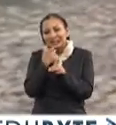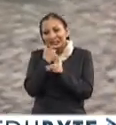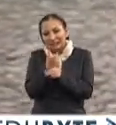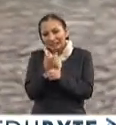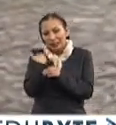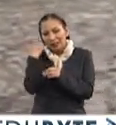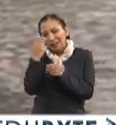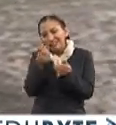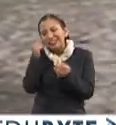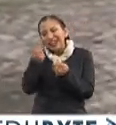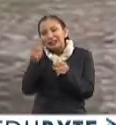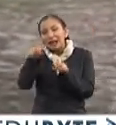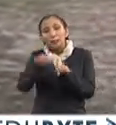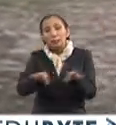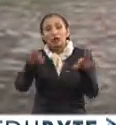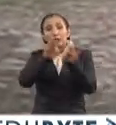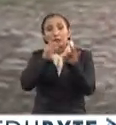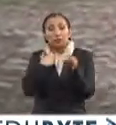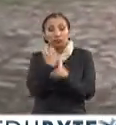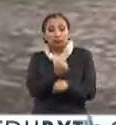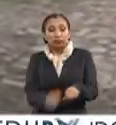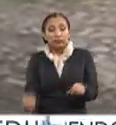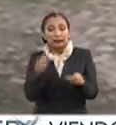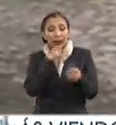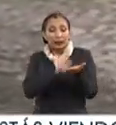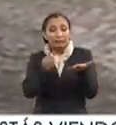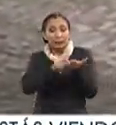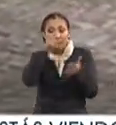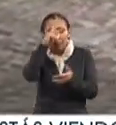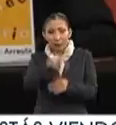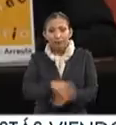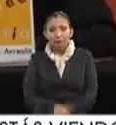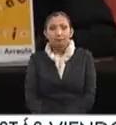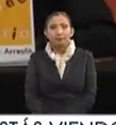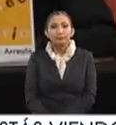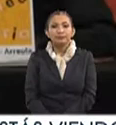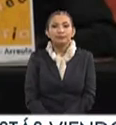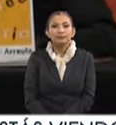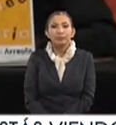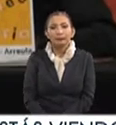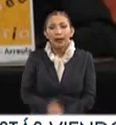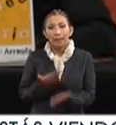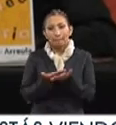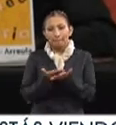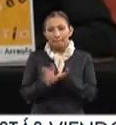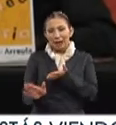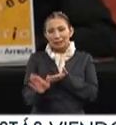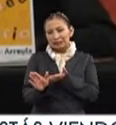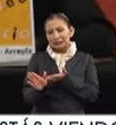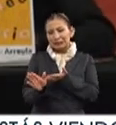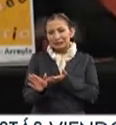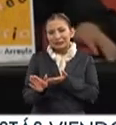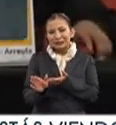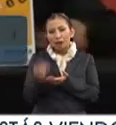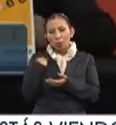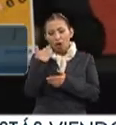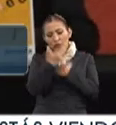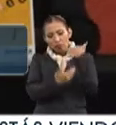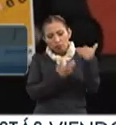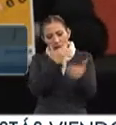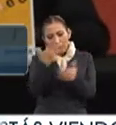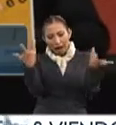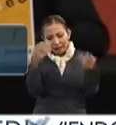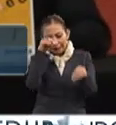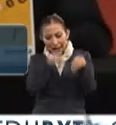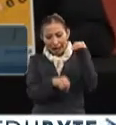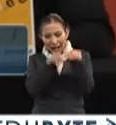cargados de referencias a importantes autores de las letras mexicanas. Bueno, parte de lo que en un momento del proceso de la